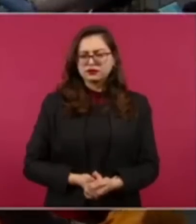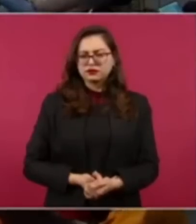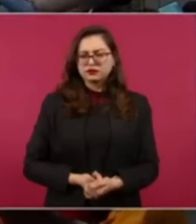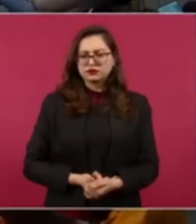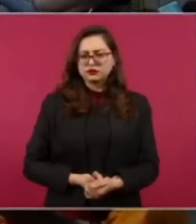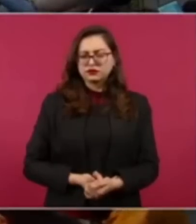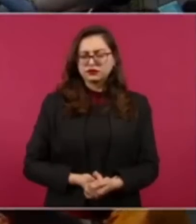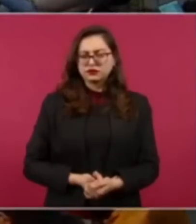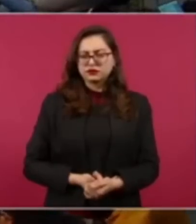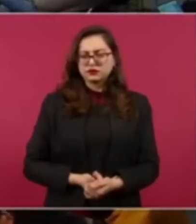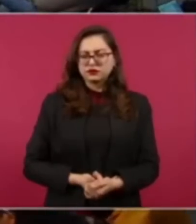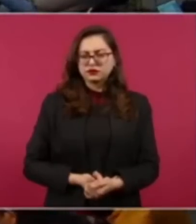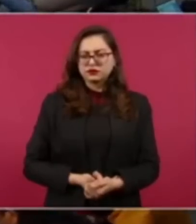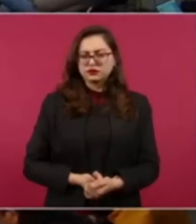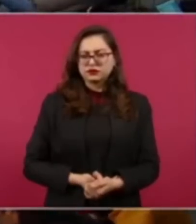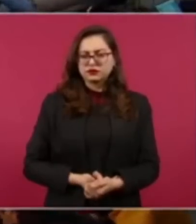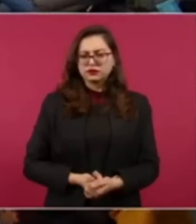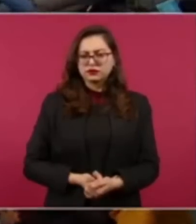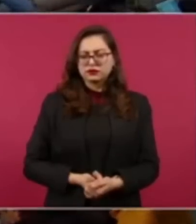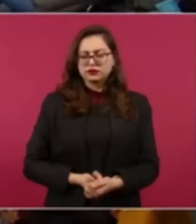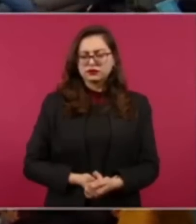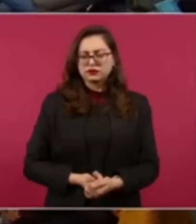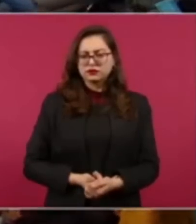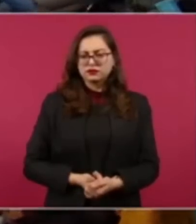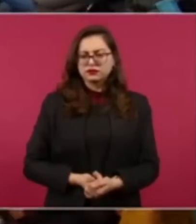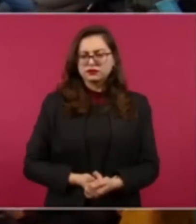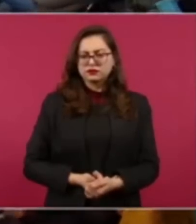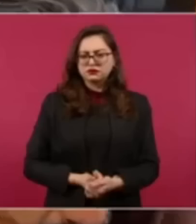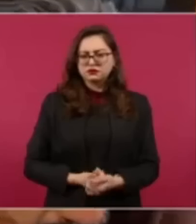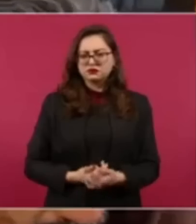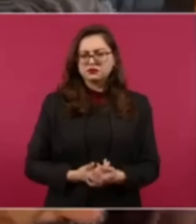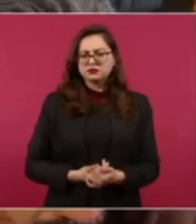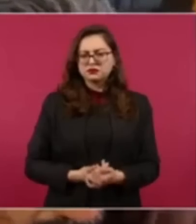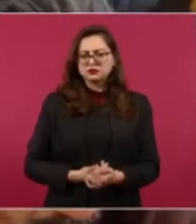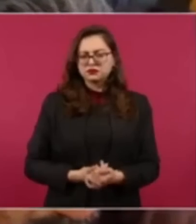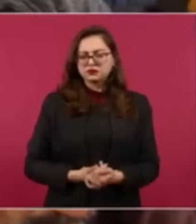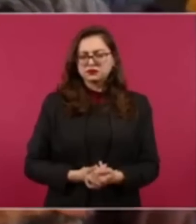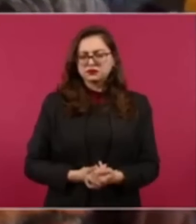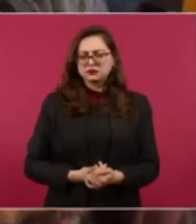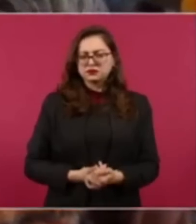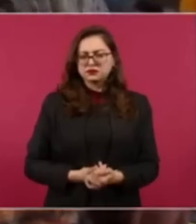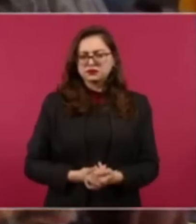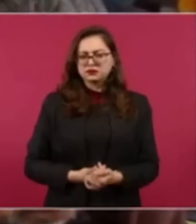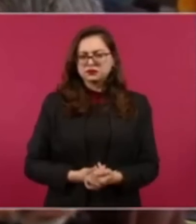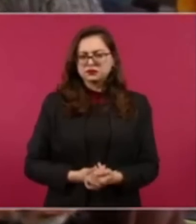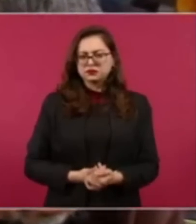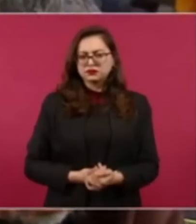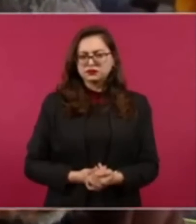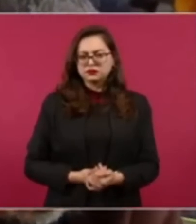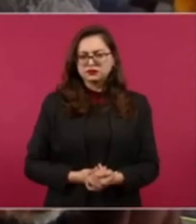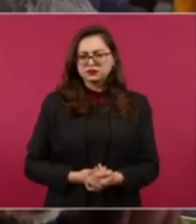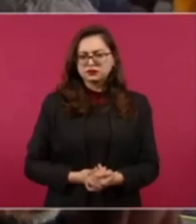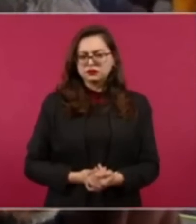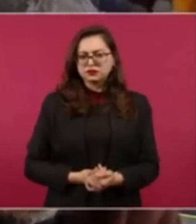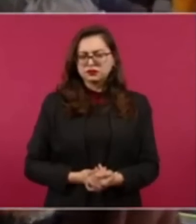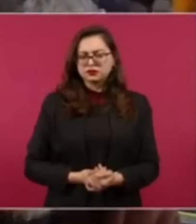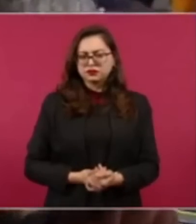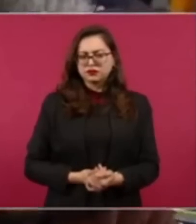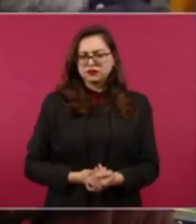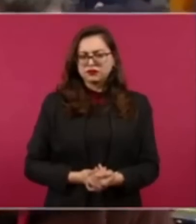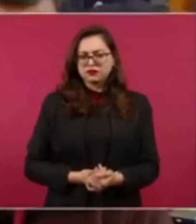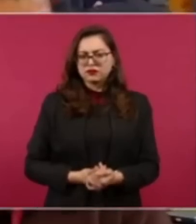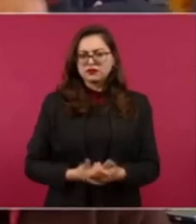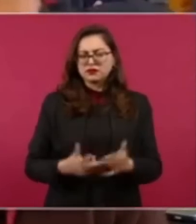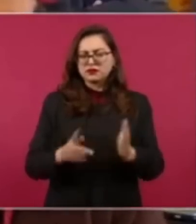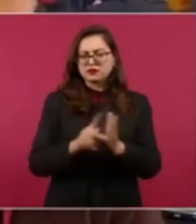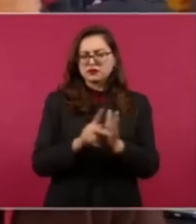plasmado su sentir, todos coincidimos prácticamente de que en México no vamos a encontrar la